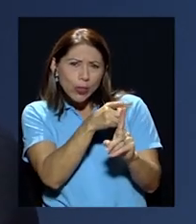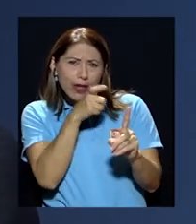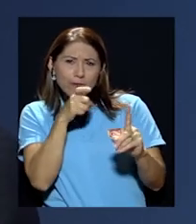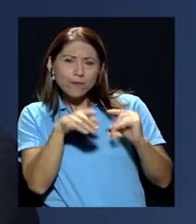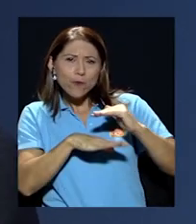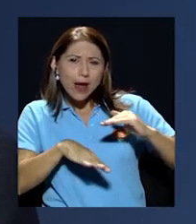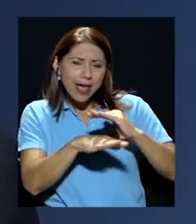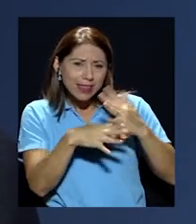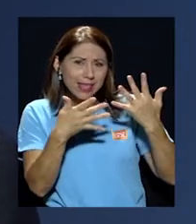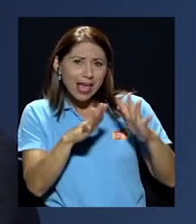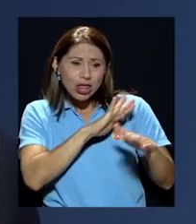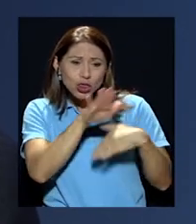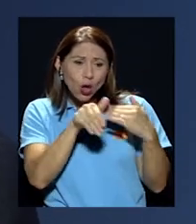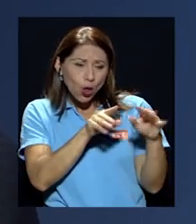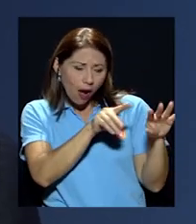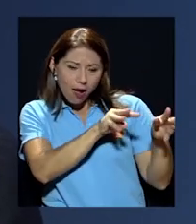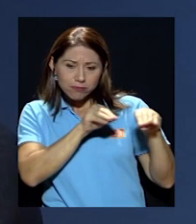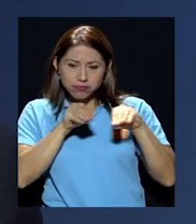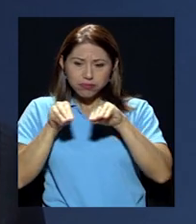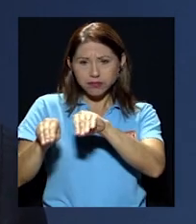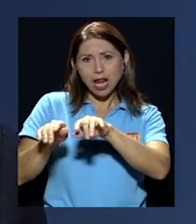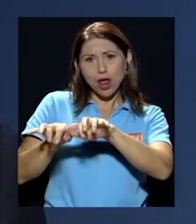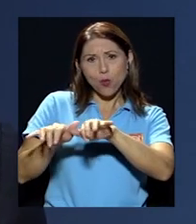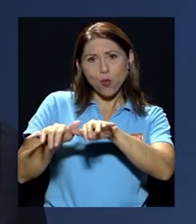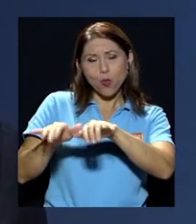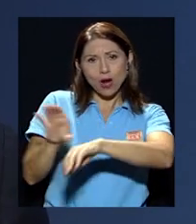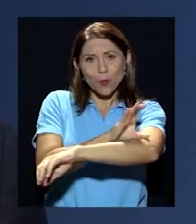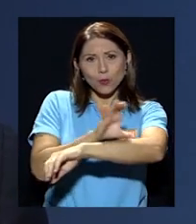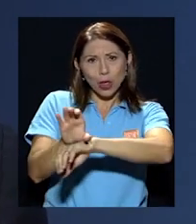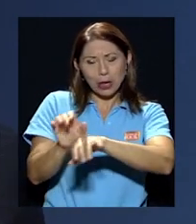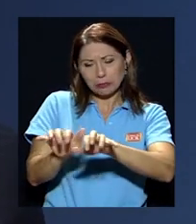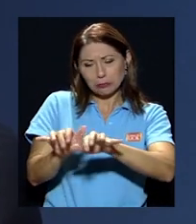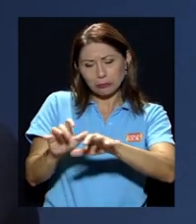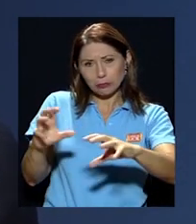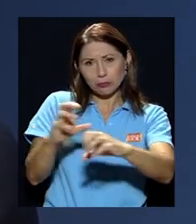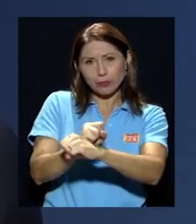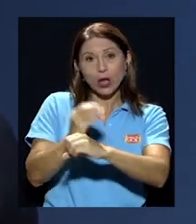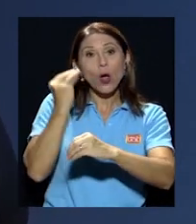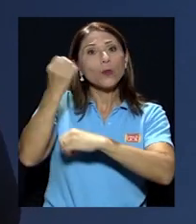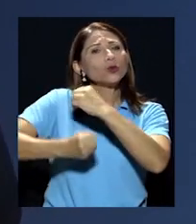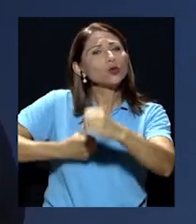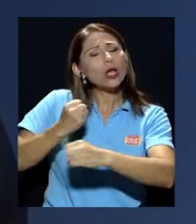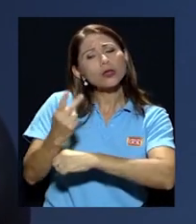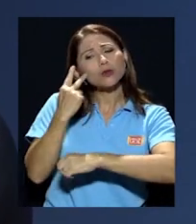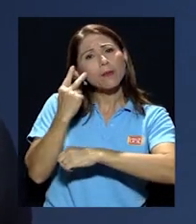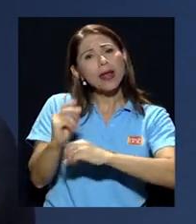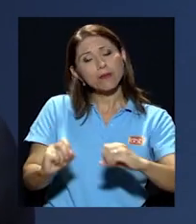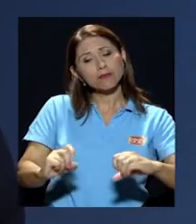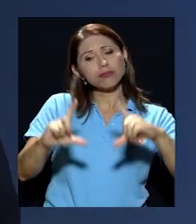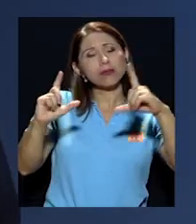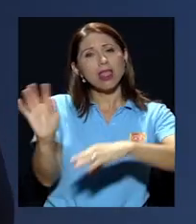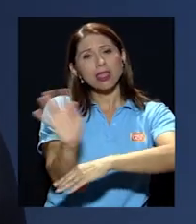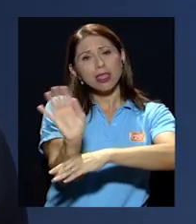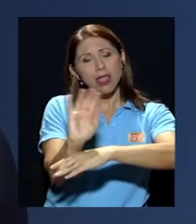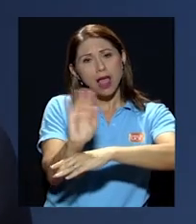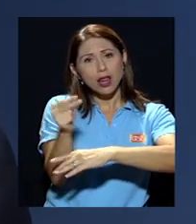También, durante muchos años, fue de ver los telenoticieros, de grabar las